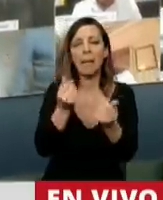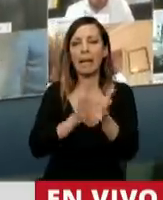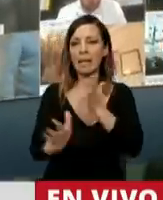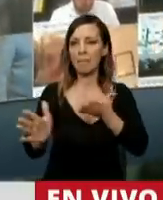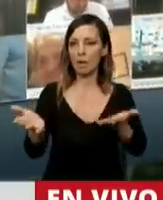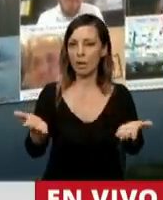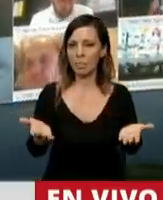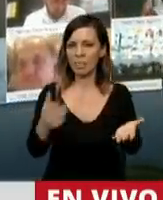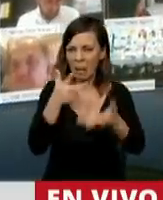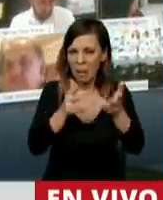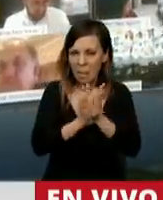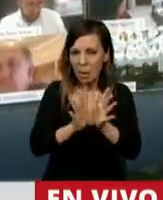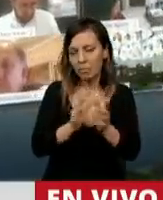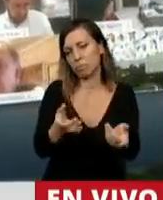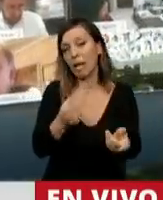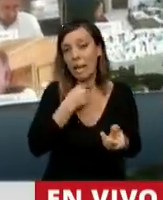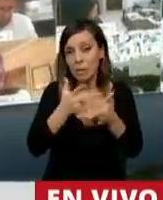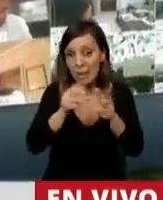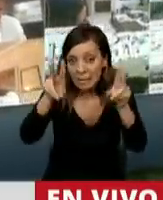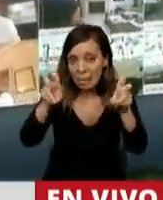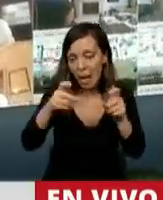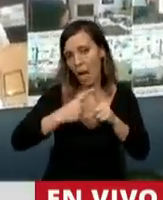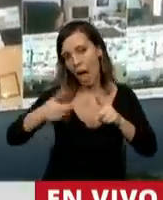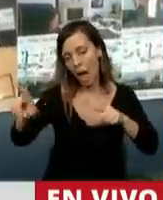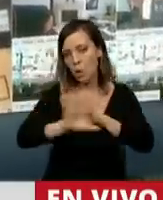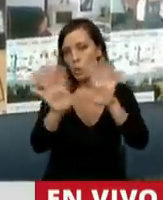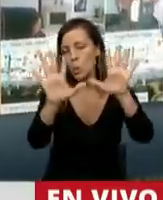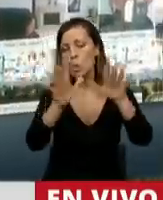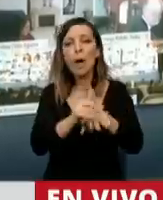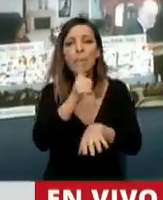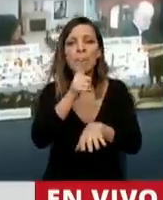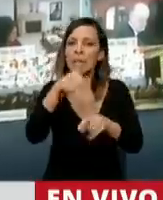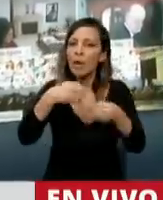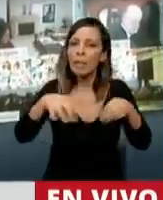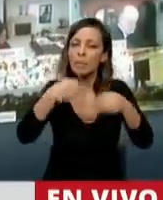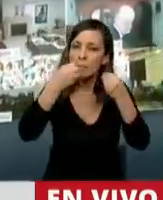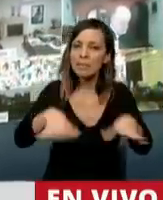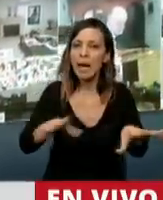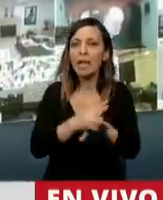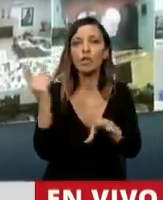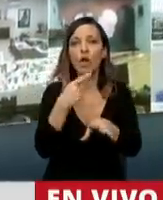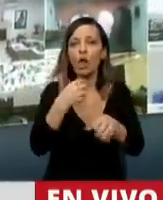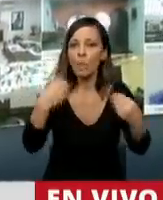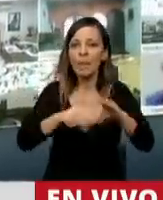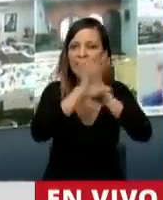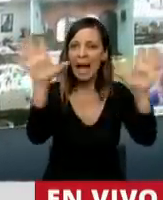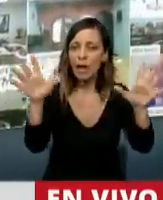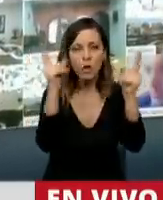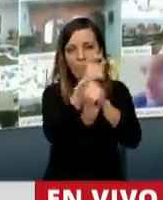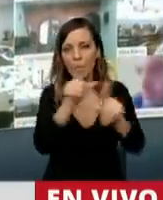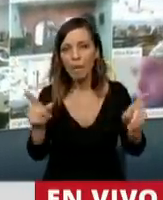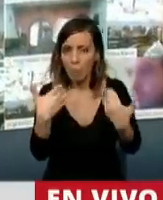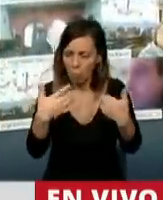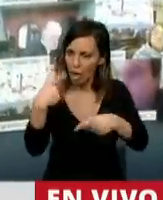Vamos a hablar de transparencia y moral, tenemos un rato largo. Entonces, creo que lo que hay que empezar es a hablar todito, no hay ningún tipo de problema, pero